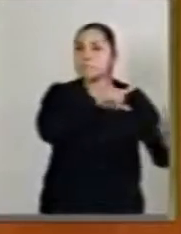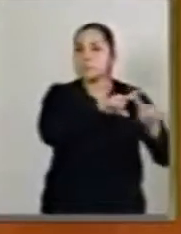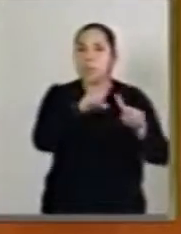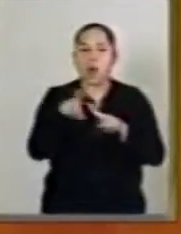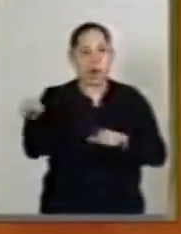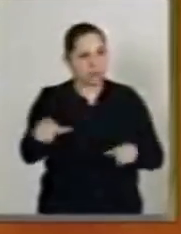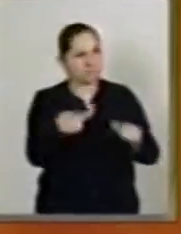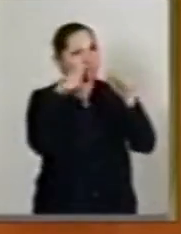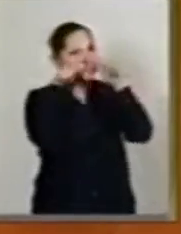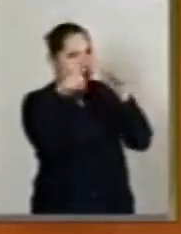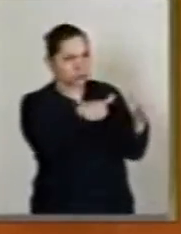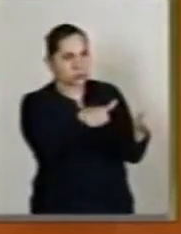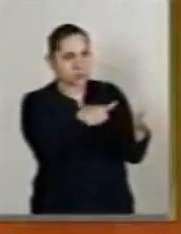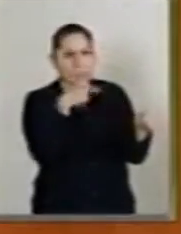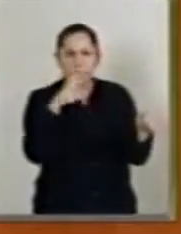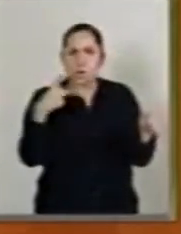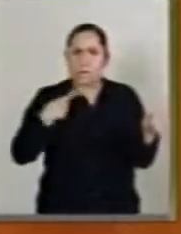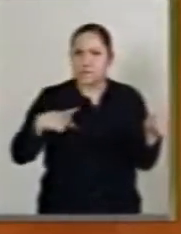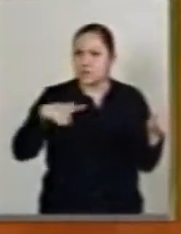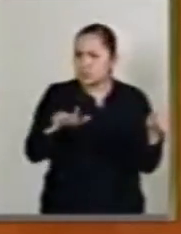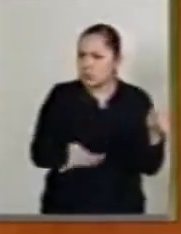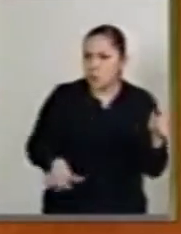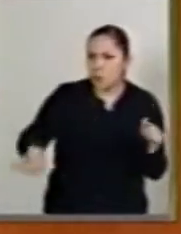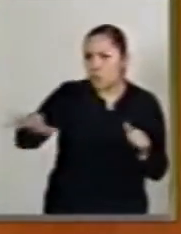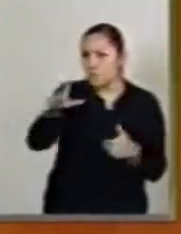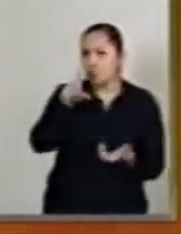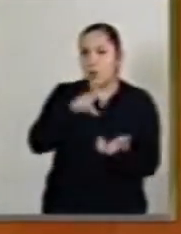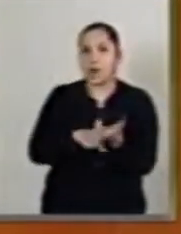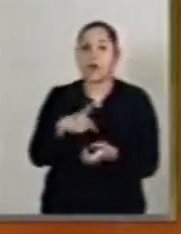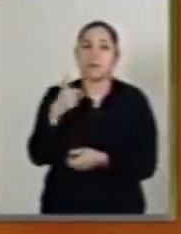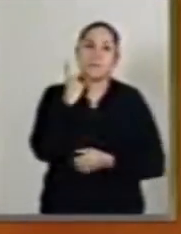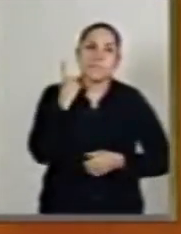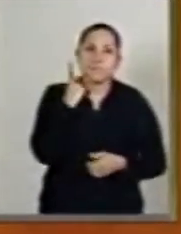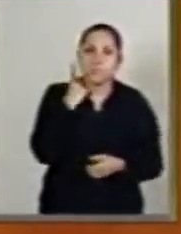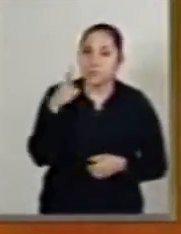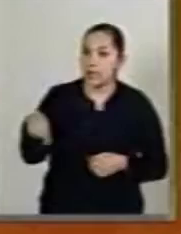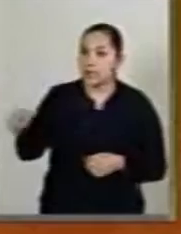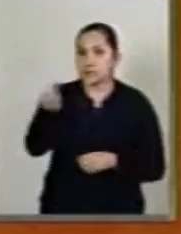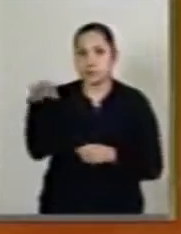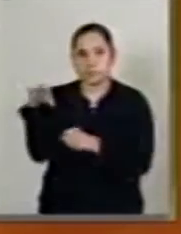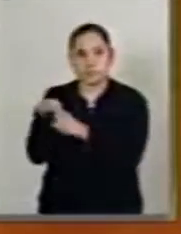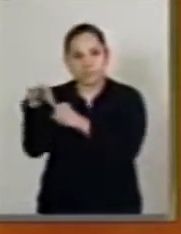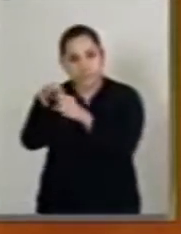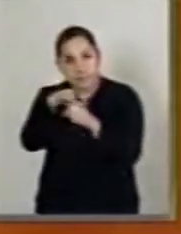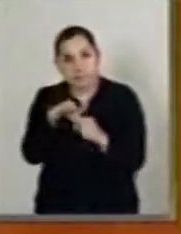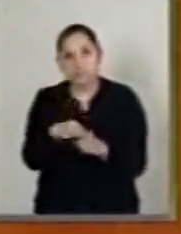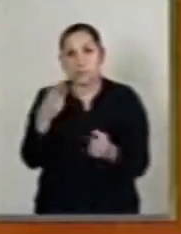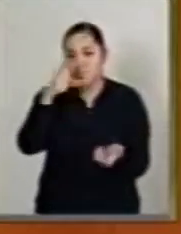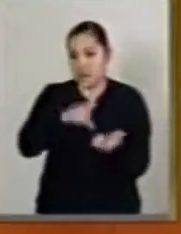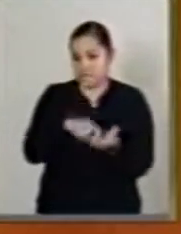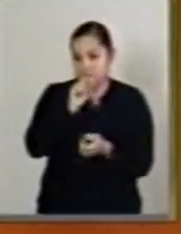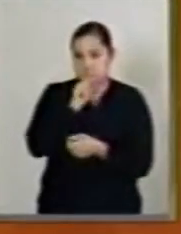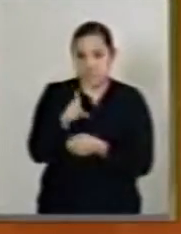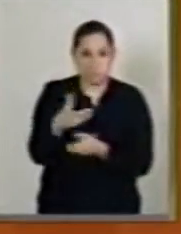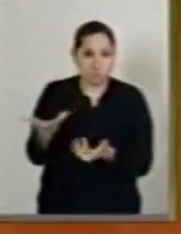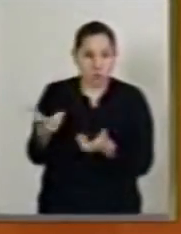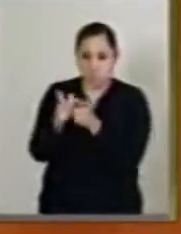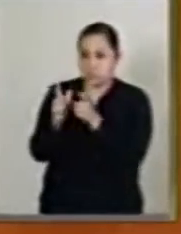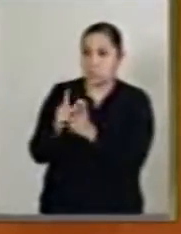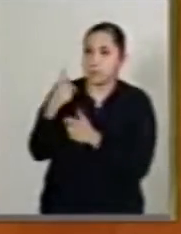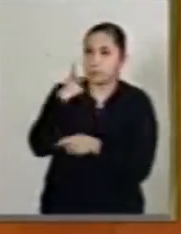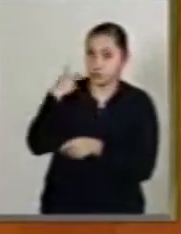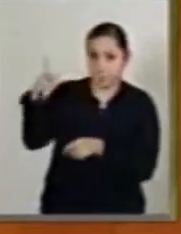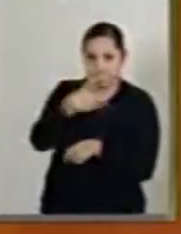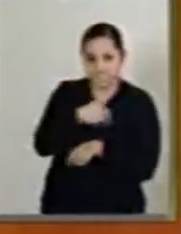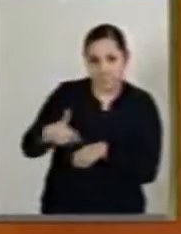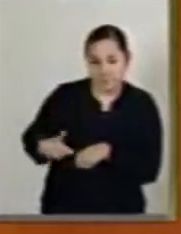en contra de lo que votan los mismos diputados y senadores del partido del presidente. Ah, pero cuando se